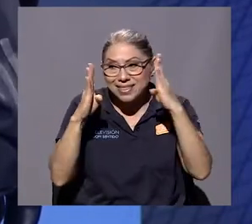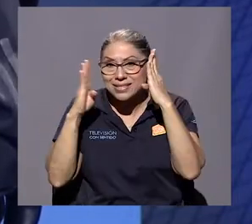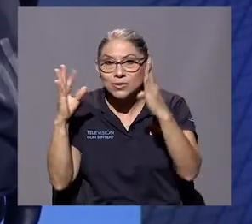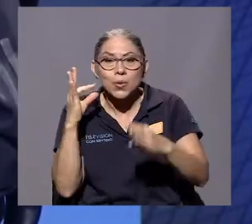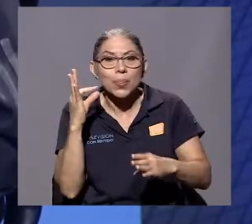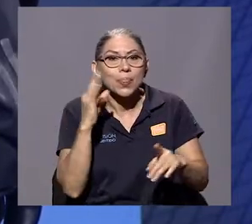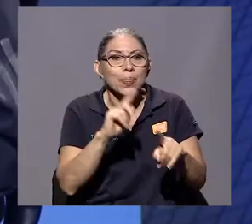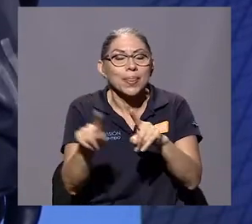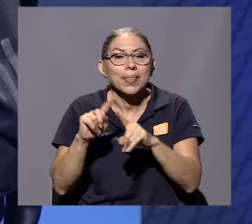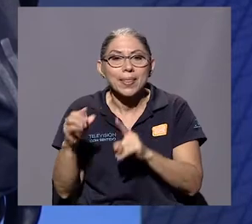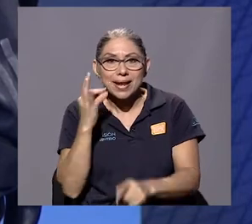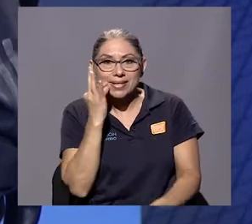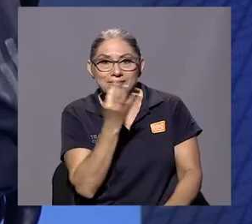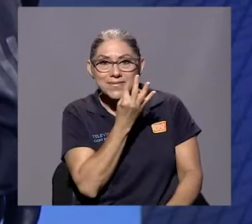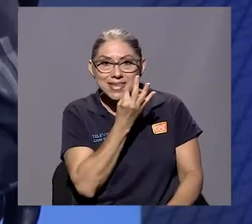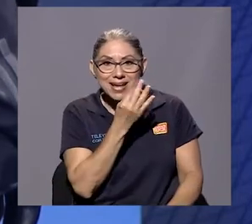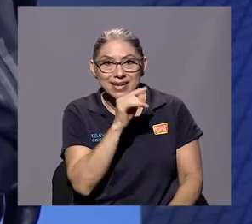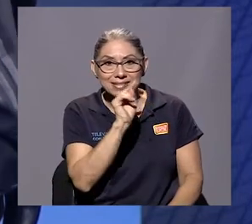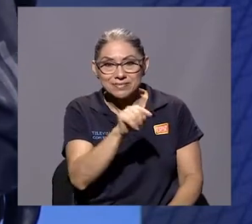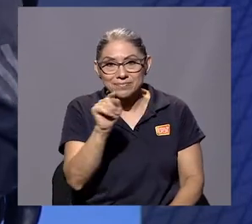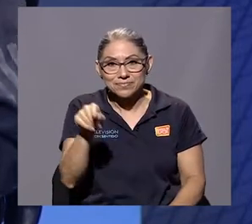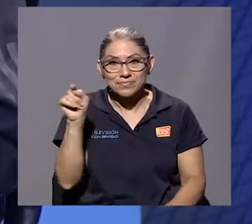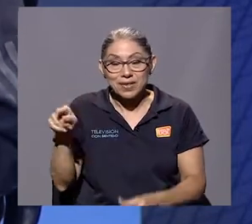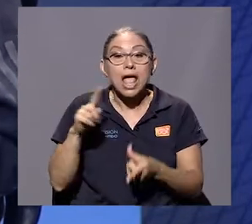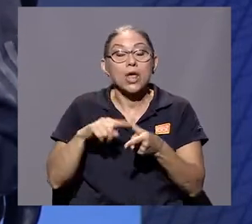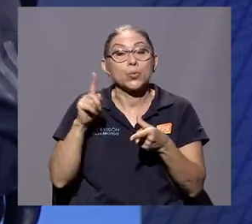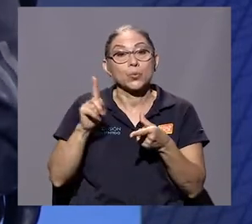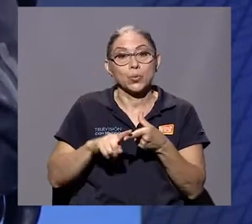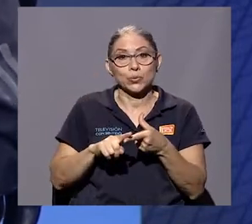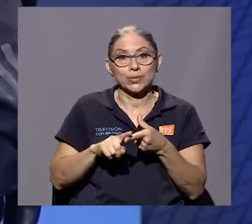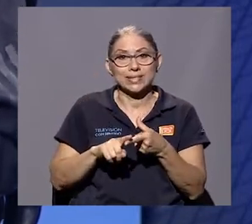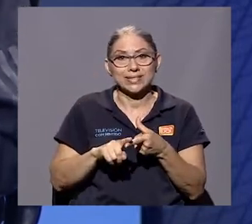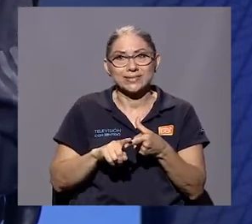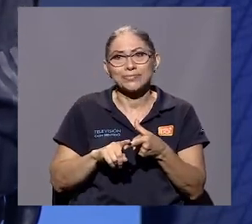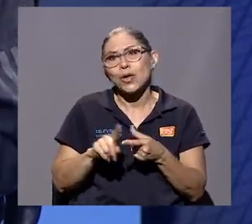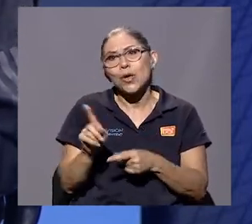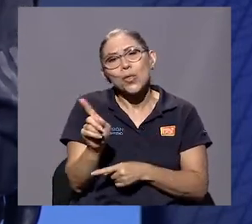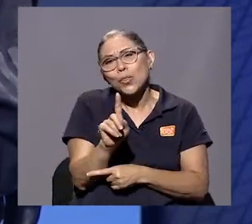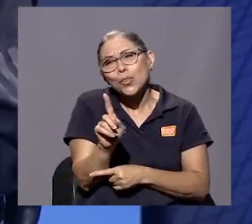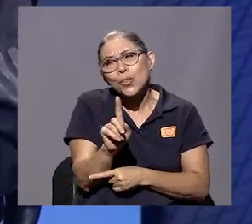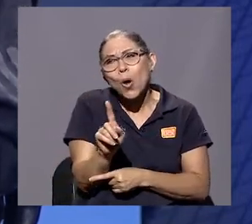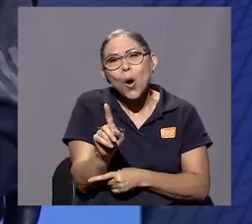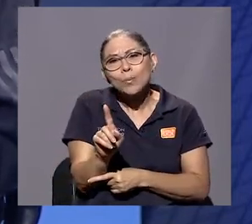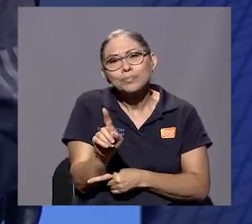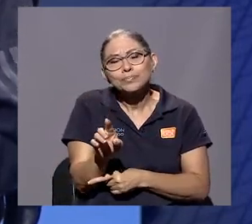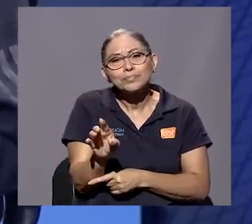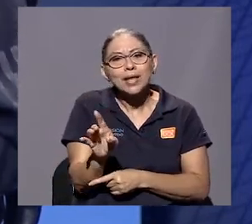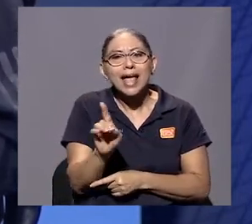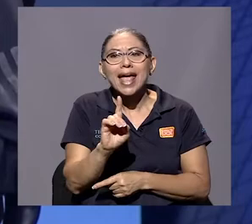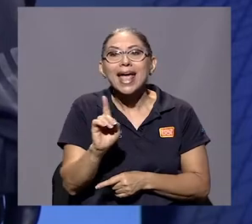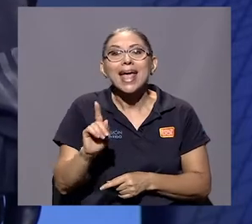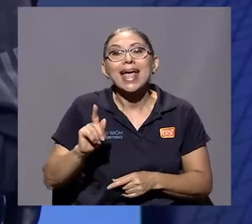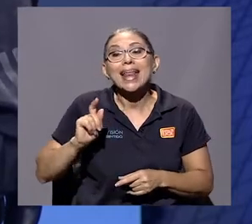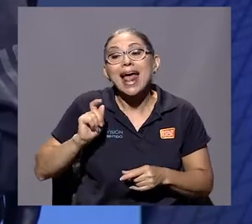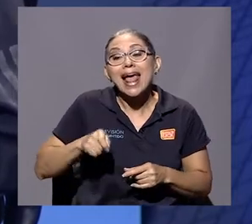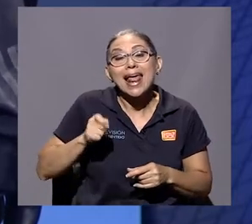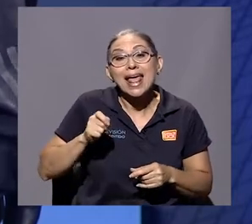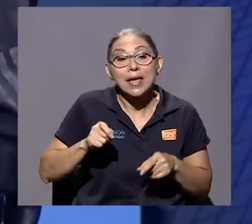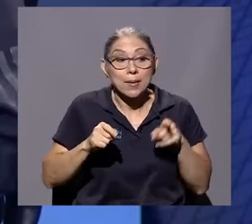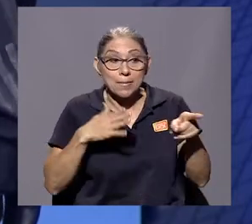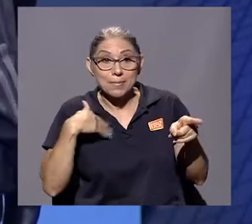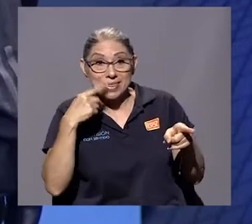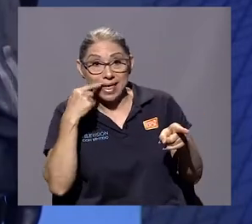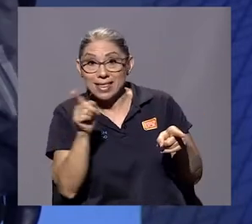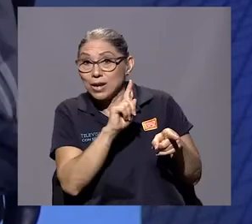entonces se convirtió, no tal vez en el abogado que mi